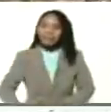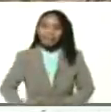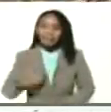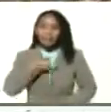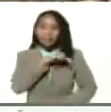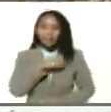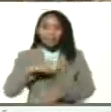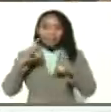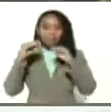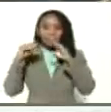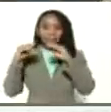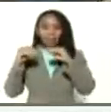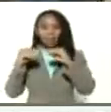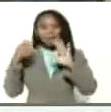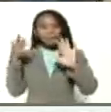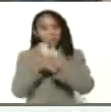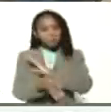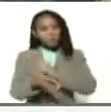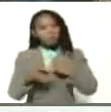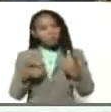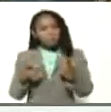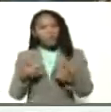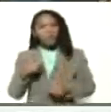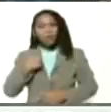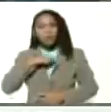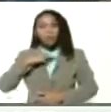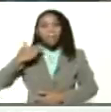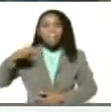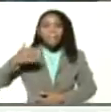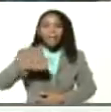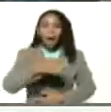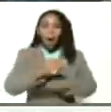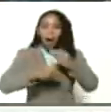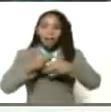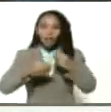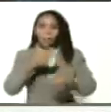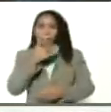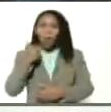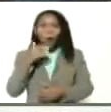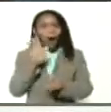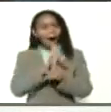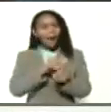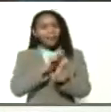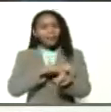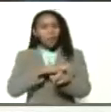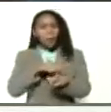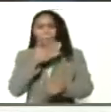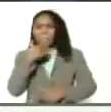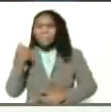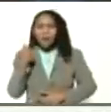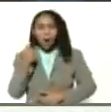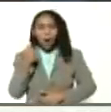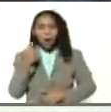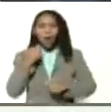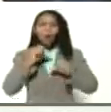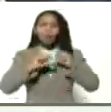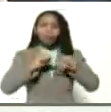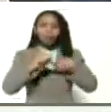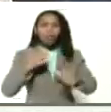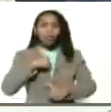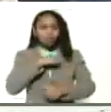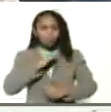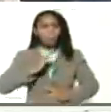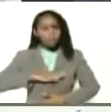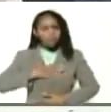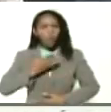vamos a hablar un poco sobre nuestra sardina, elaborada con el mejor cariño y el mejor producto para nosotros poder